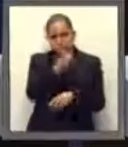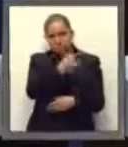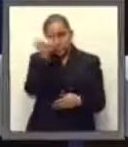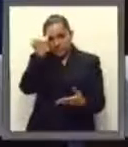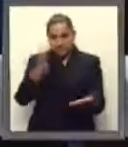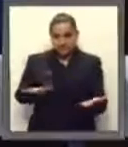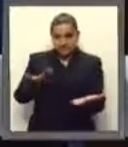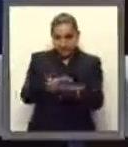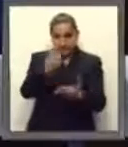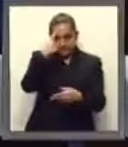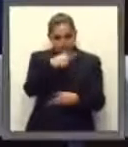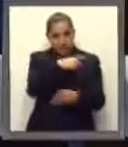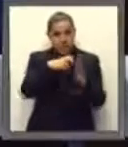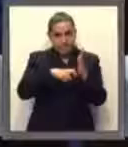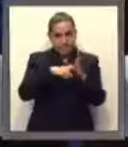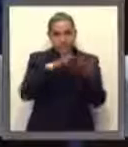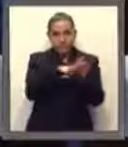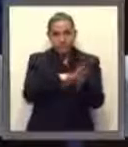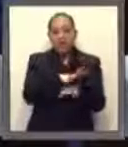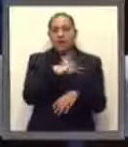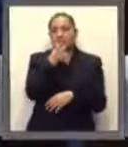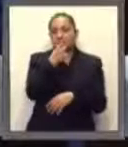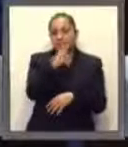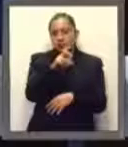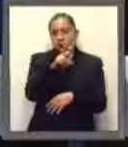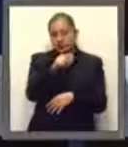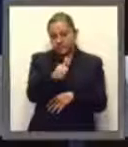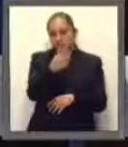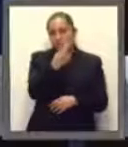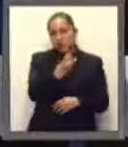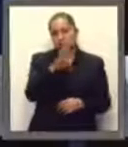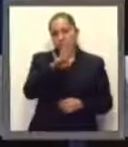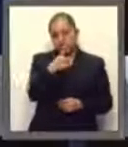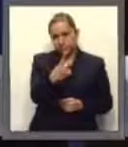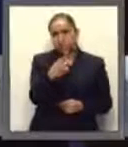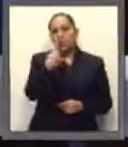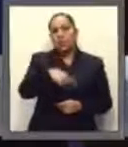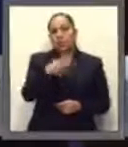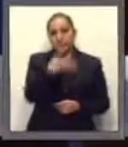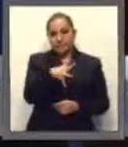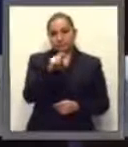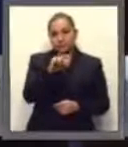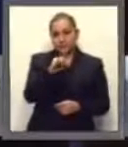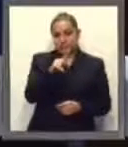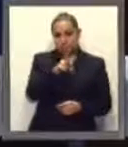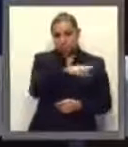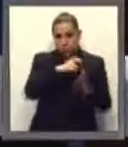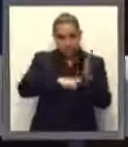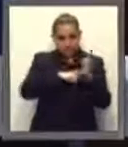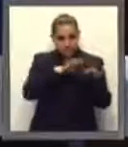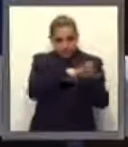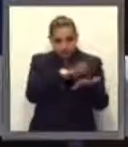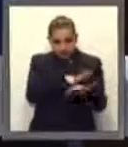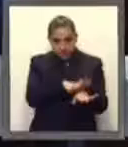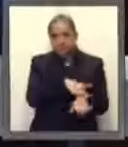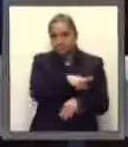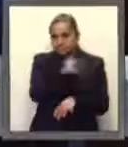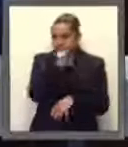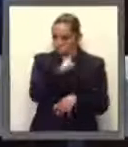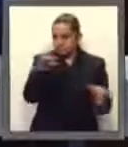reformar los artículos 60, 136, 251 y décimo transitorio, en atención al espíritu